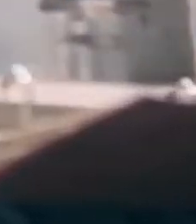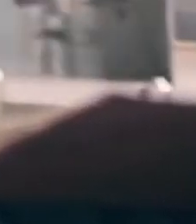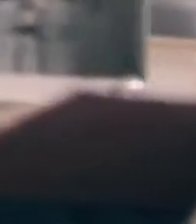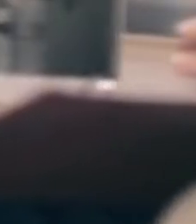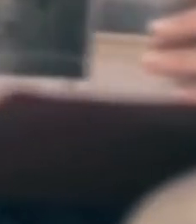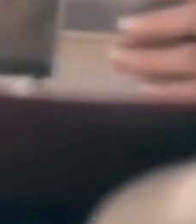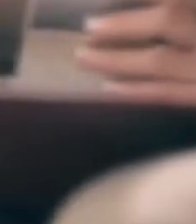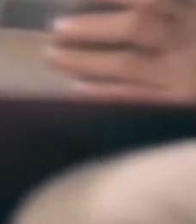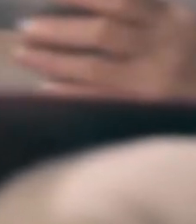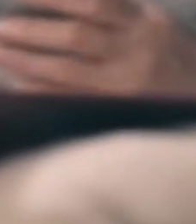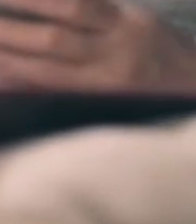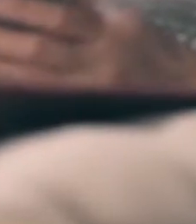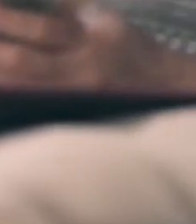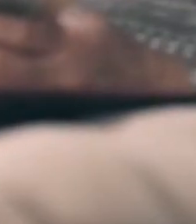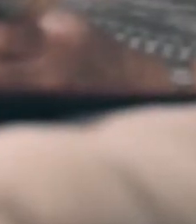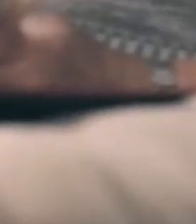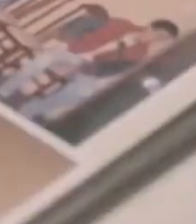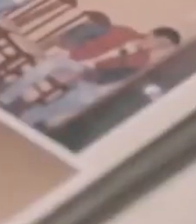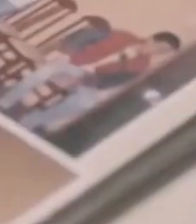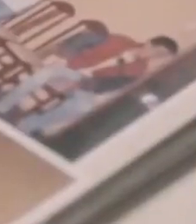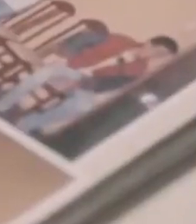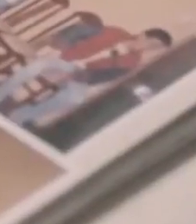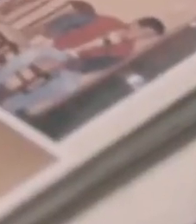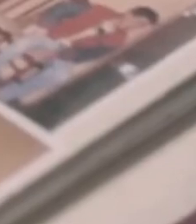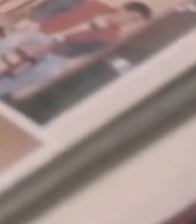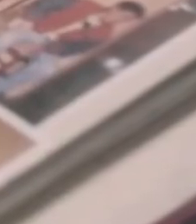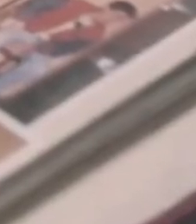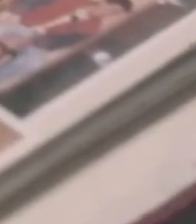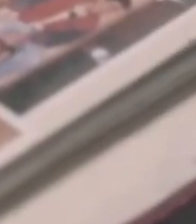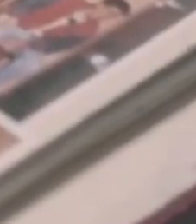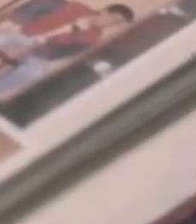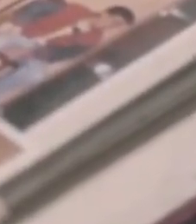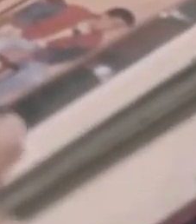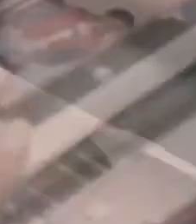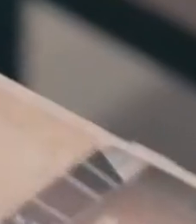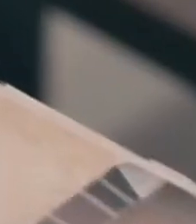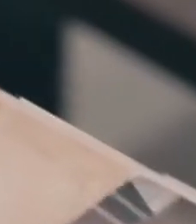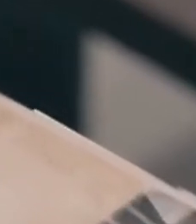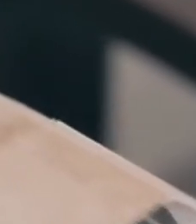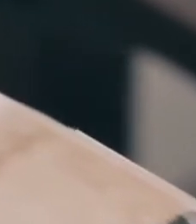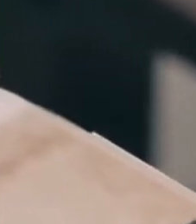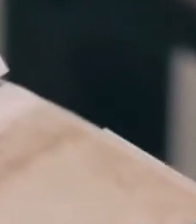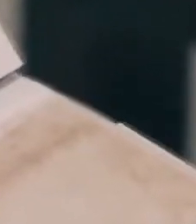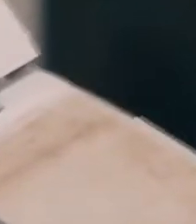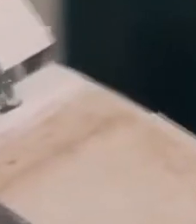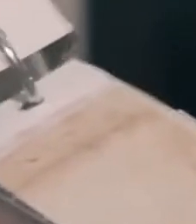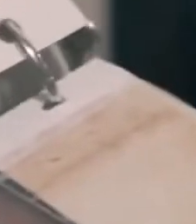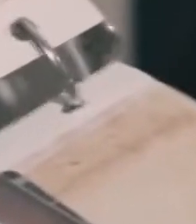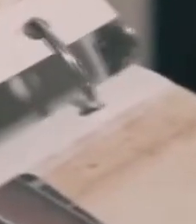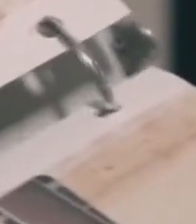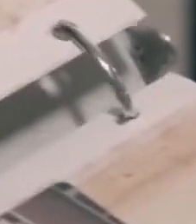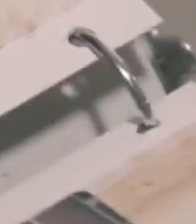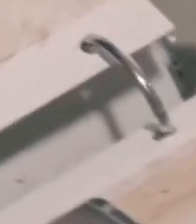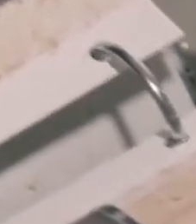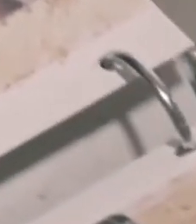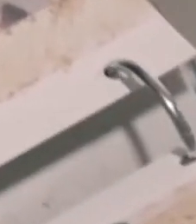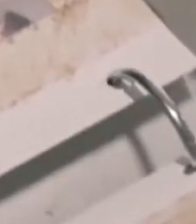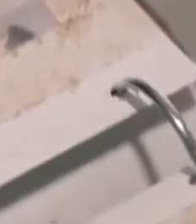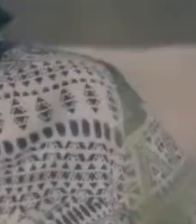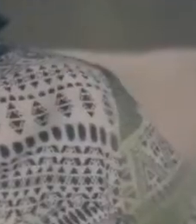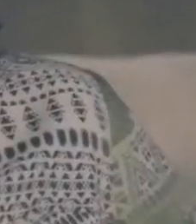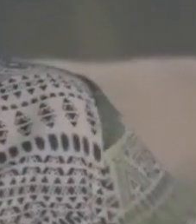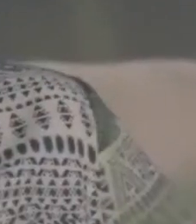¿Qué no haríamos por mamá? Hemos bailado, recitado poemas, cocinado y hecho cosas divertidas para